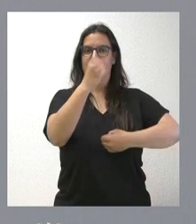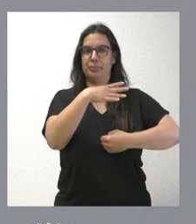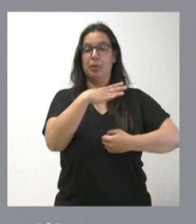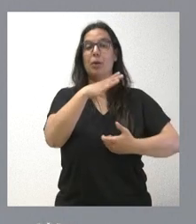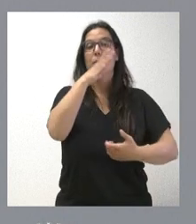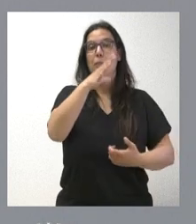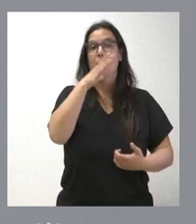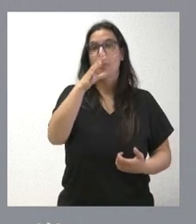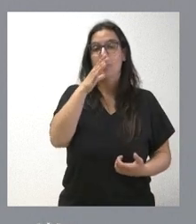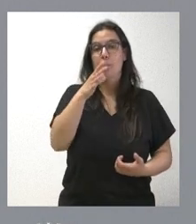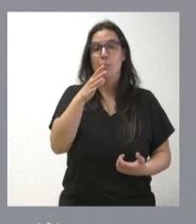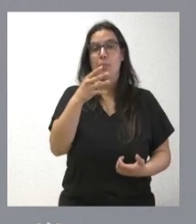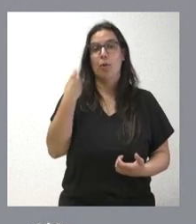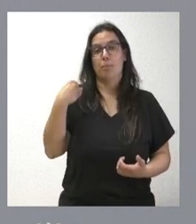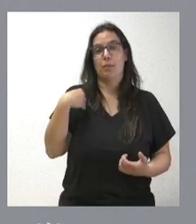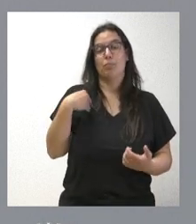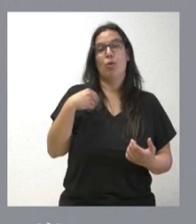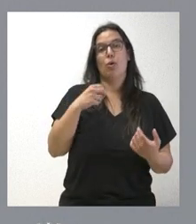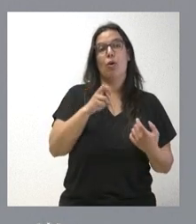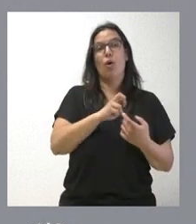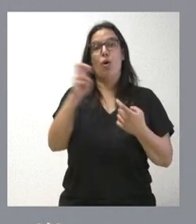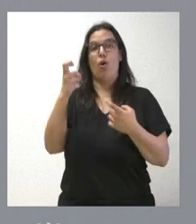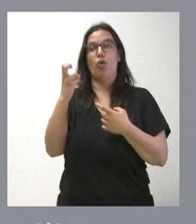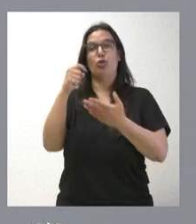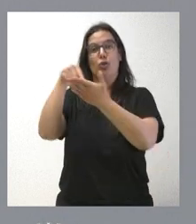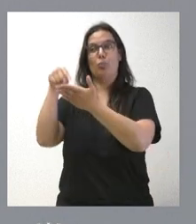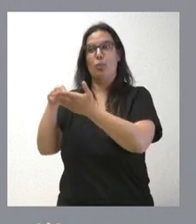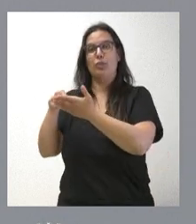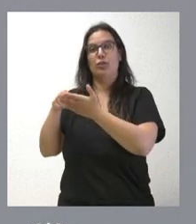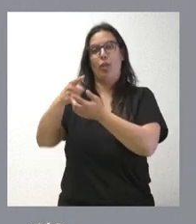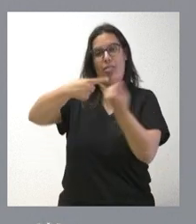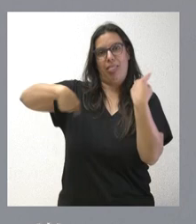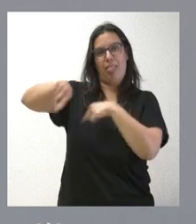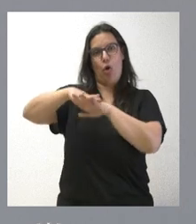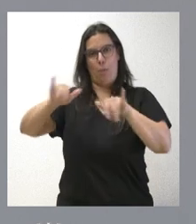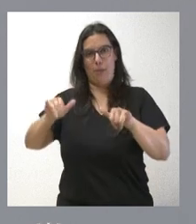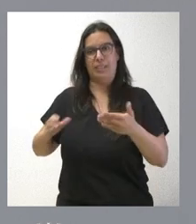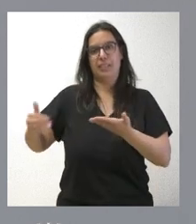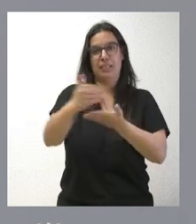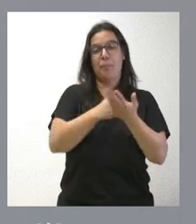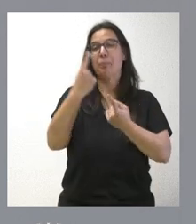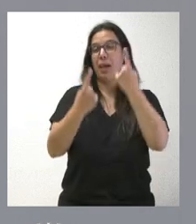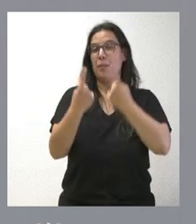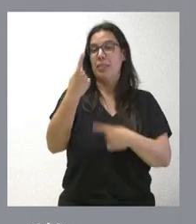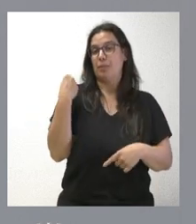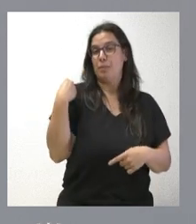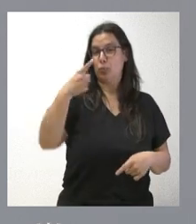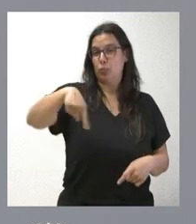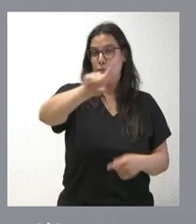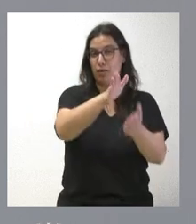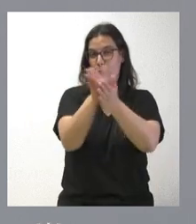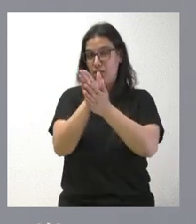el incremento en la recaudación de otras figuras tributarias. Entonces, alguno de sus compañeros me preguntaba si nosotros íbamos a